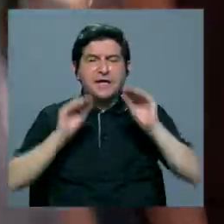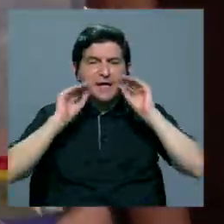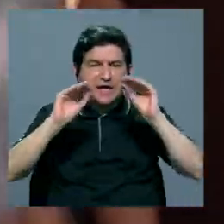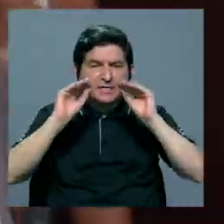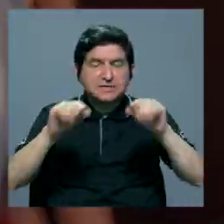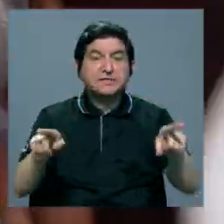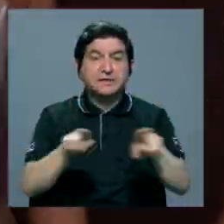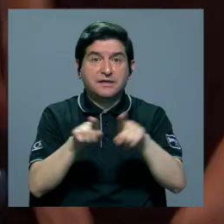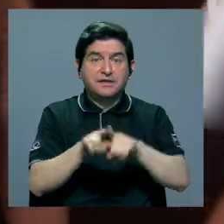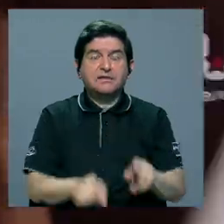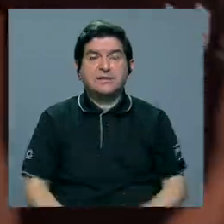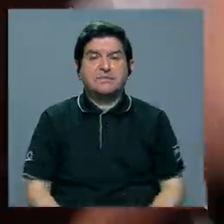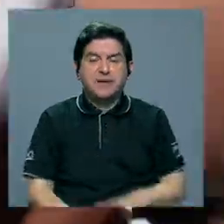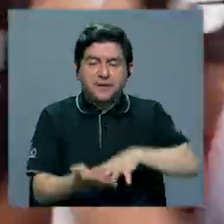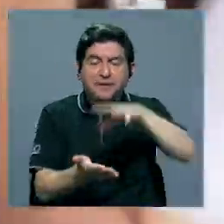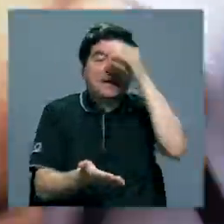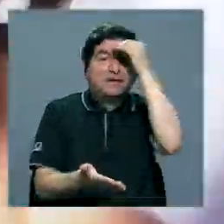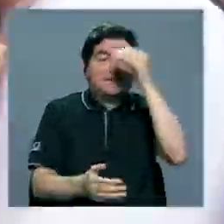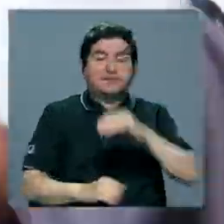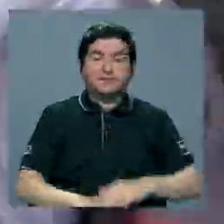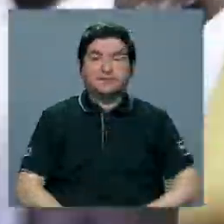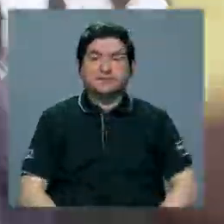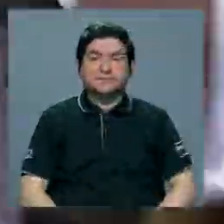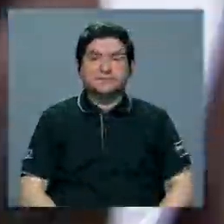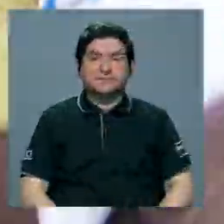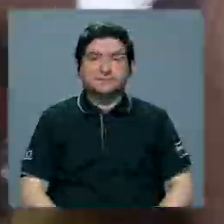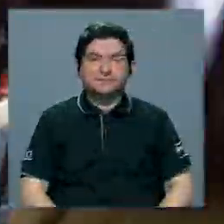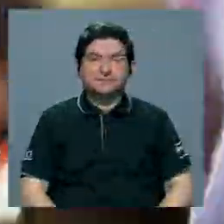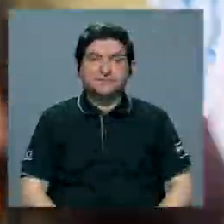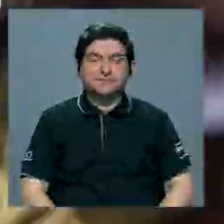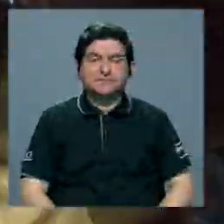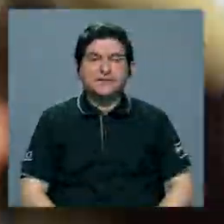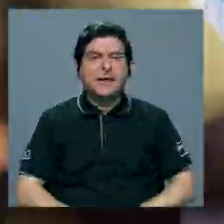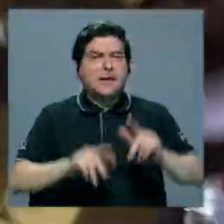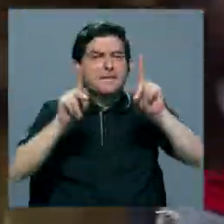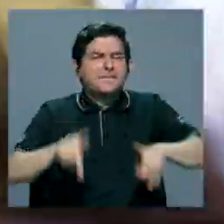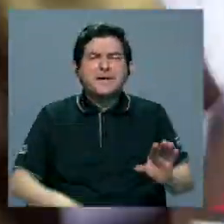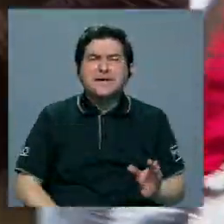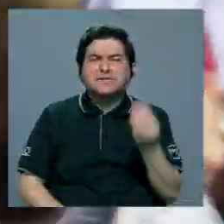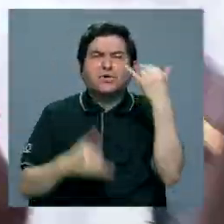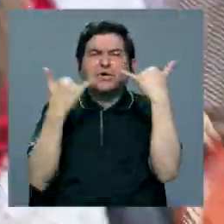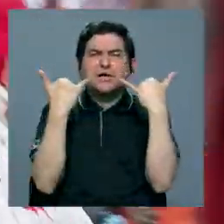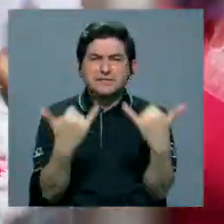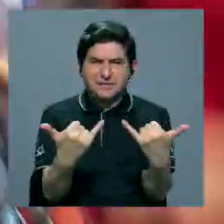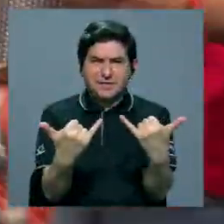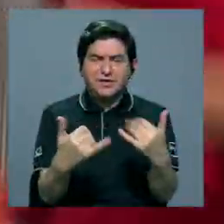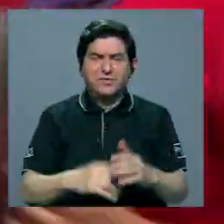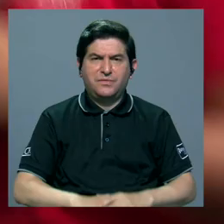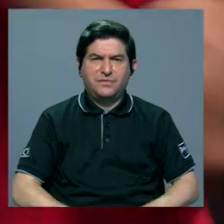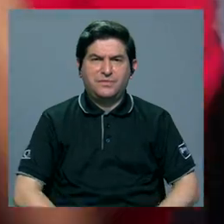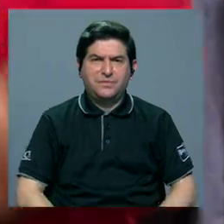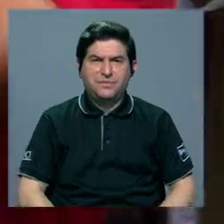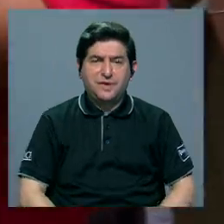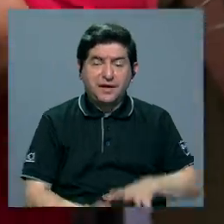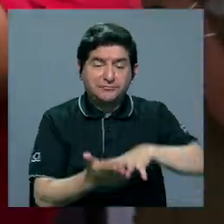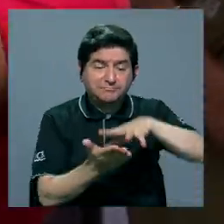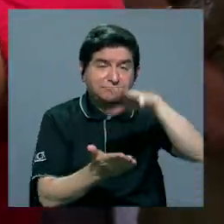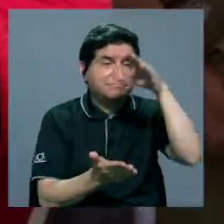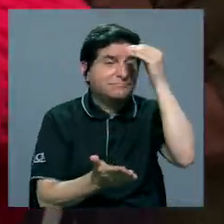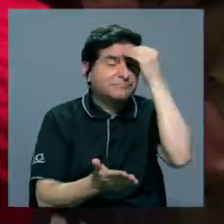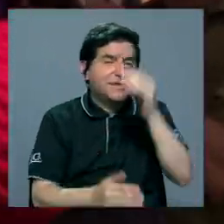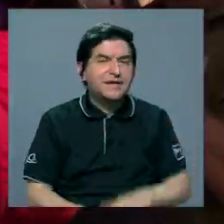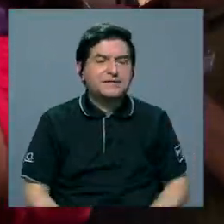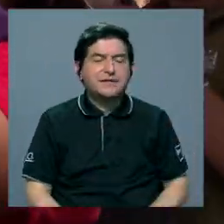Y otros métodos también para enseñar Y en este sentido la gente joven Ha tenido también que aprender